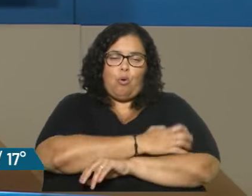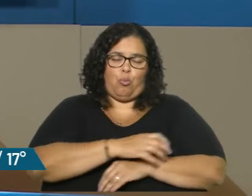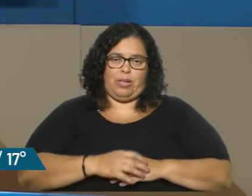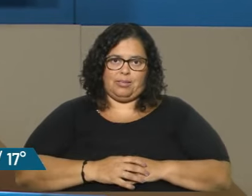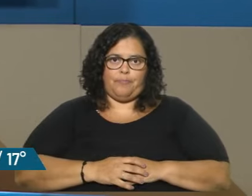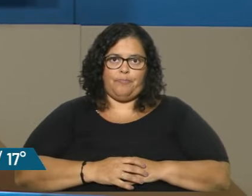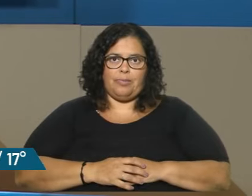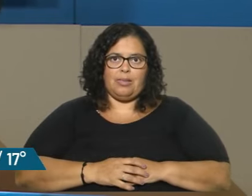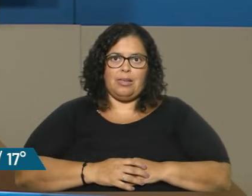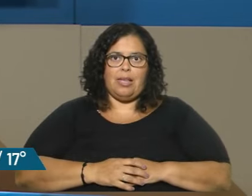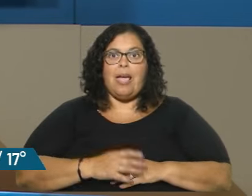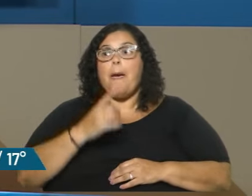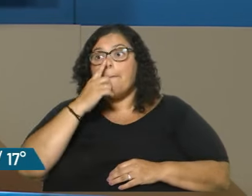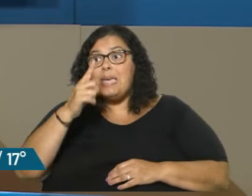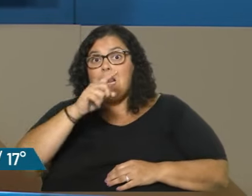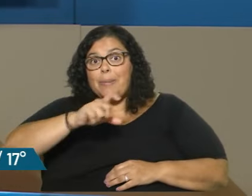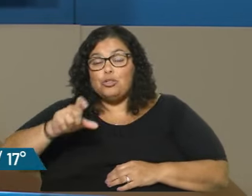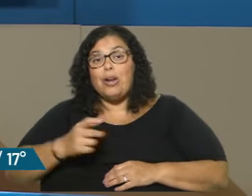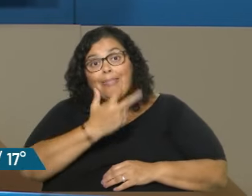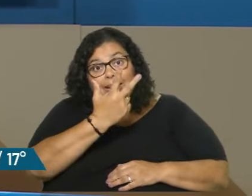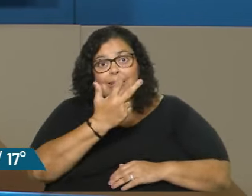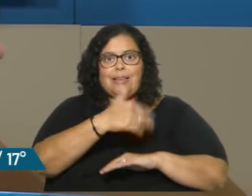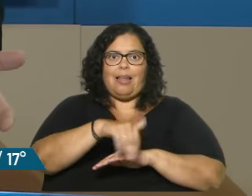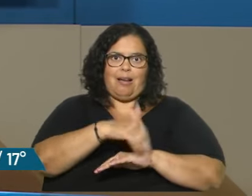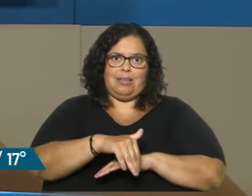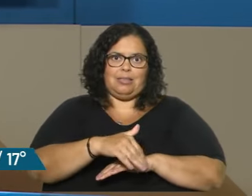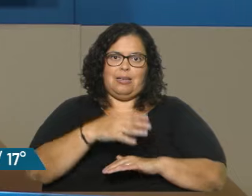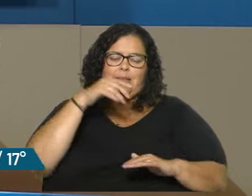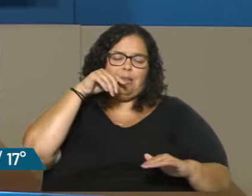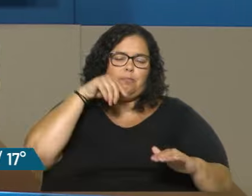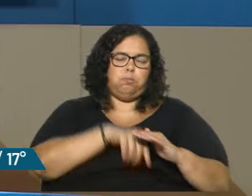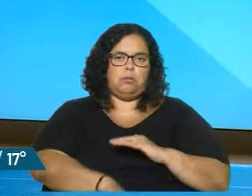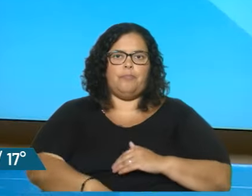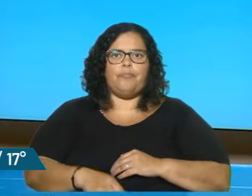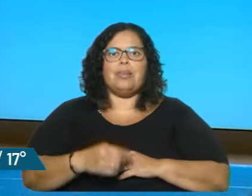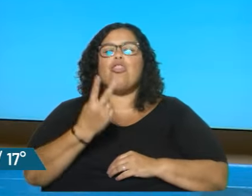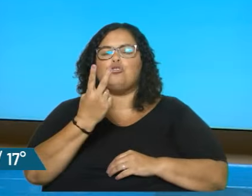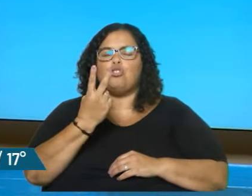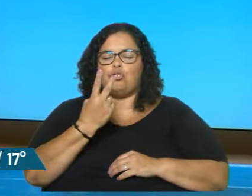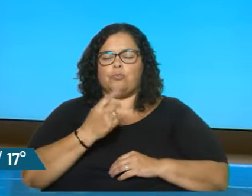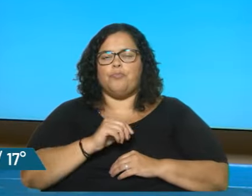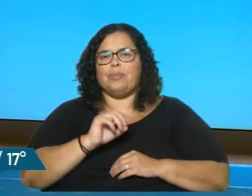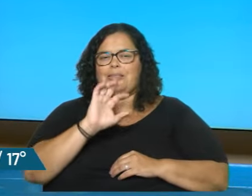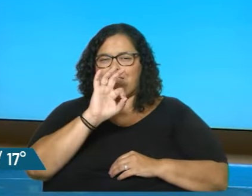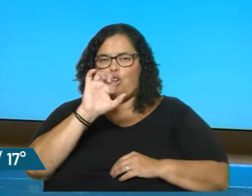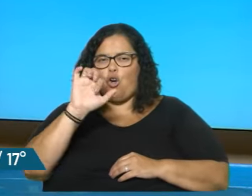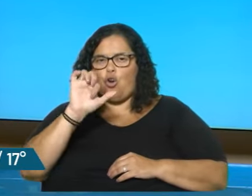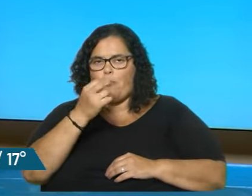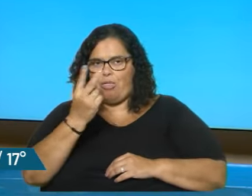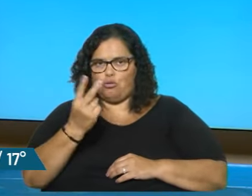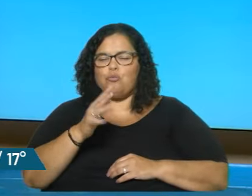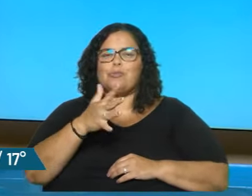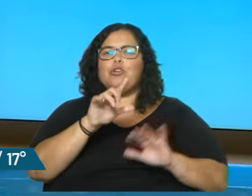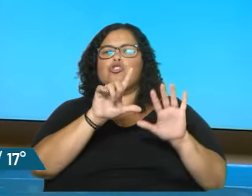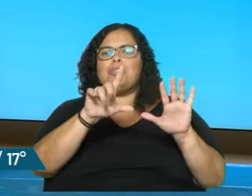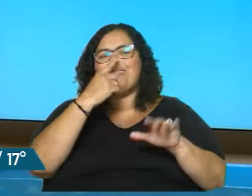uruguayos, 3 de cada 1.000 están en estado de indigencia. Sí, 2 de cada 1.000. 0,2 creo que fue la indigencia. Y son unos 7.000